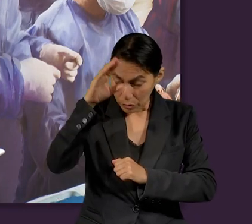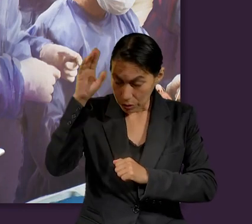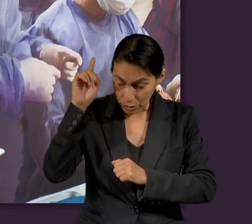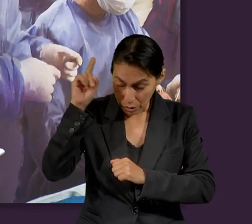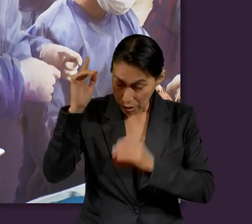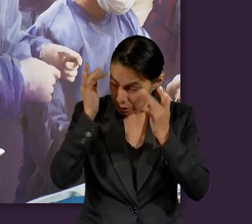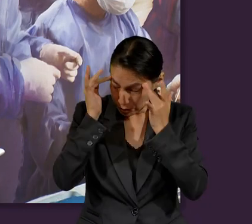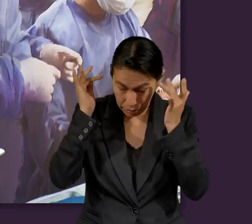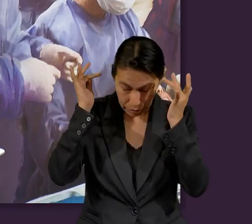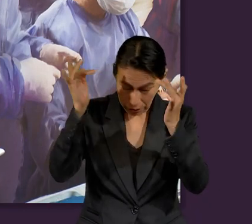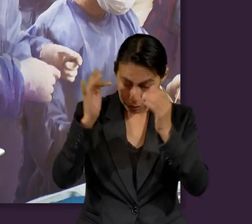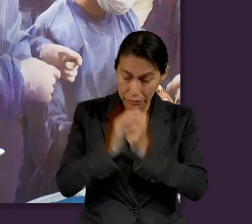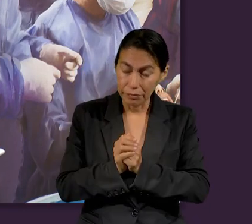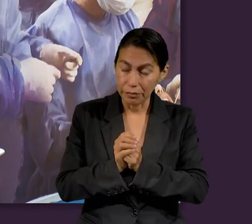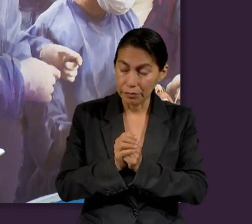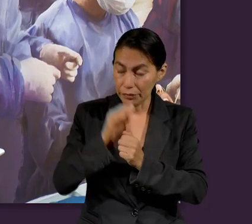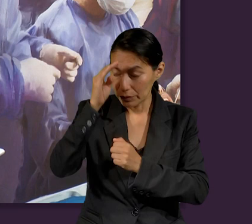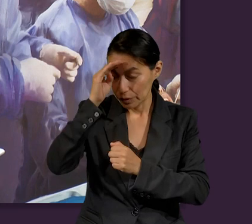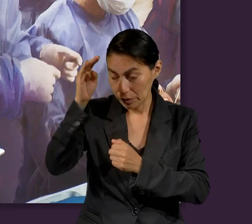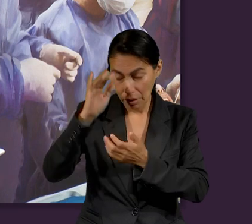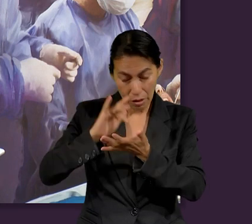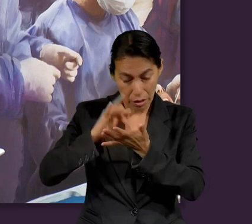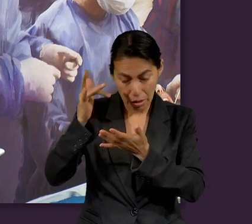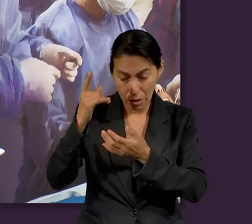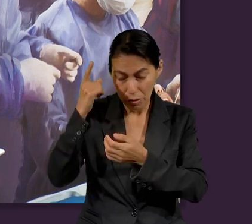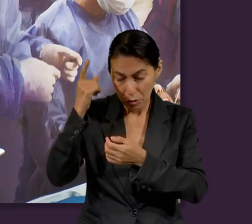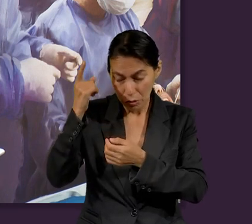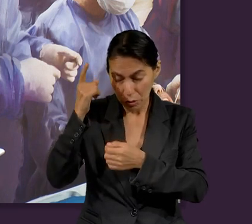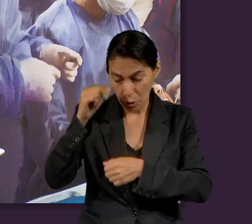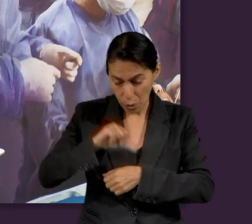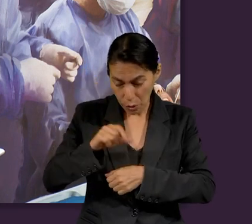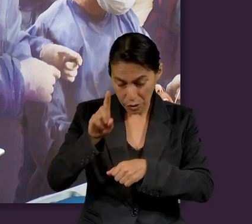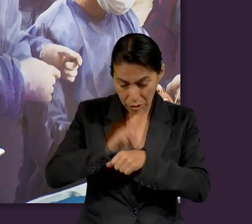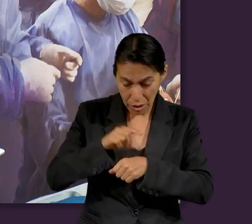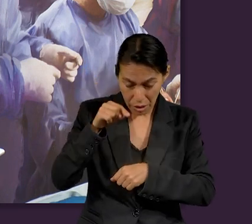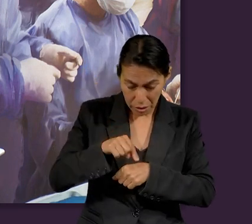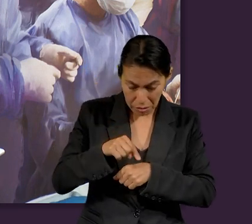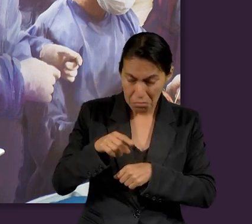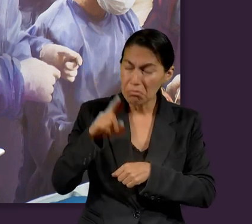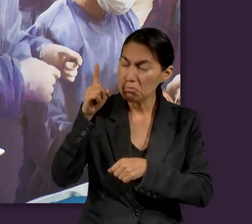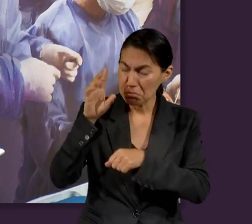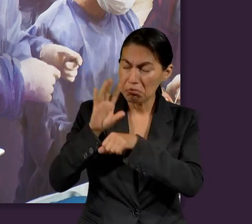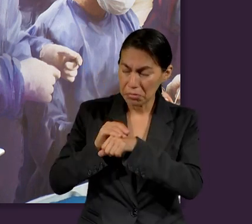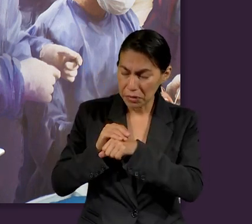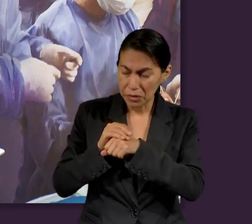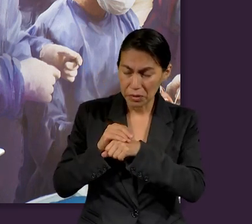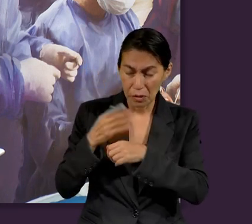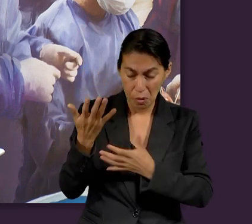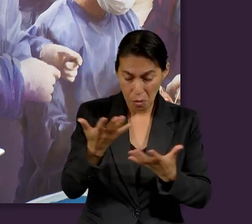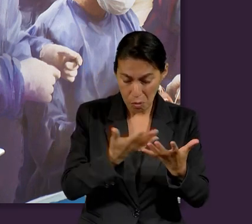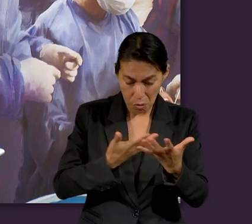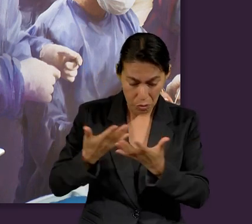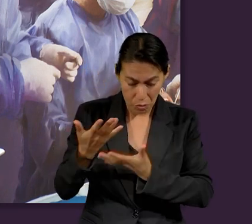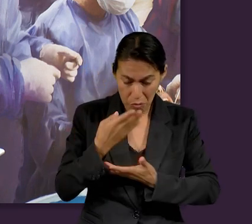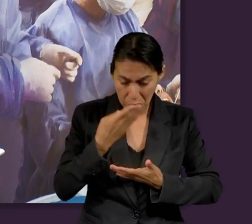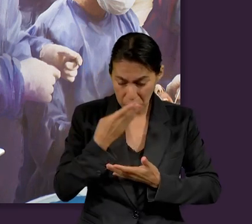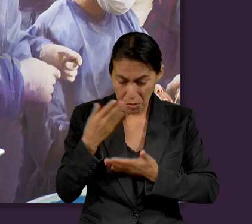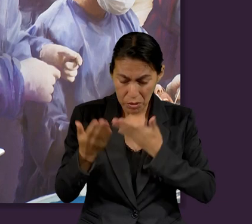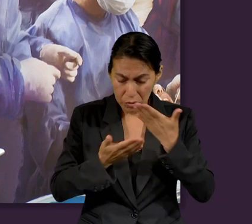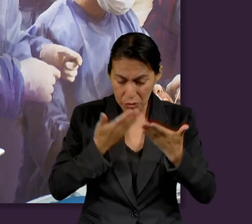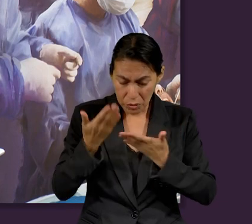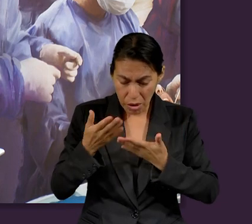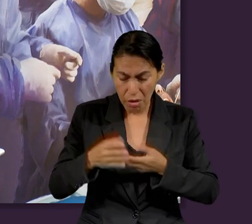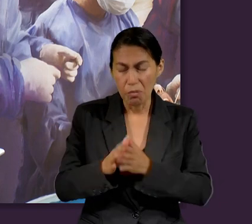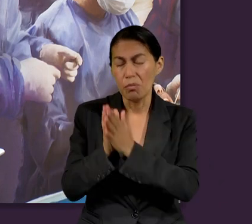tu nombre. Señor, te damos muchas gracias porque nos permites estar aquí este día para poder estudiar acerca de tu palabra. Te pedimos que todo lo que estudiemos